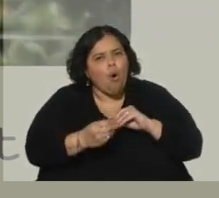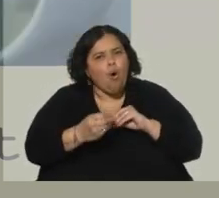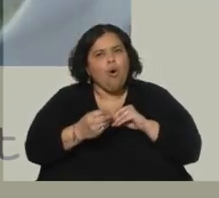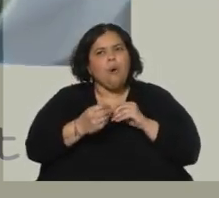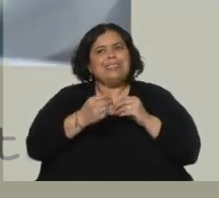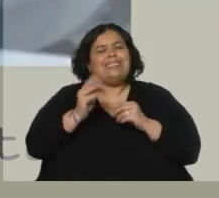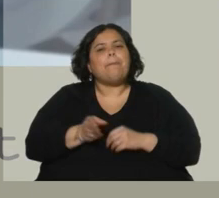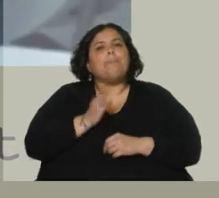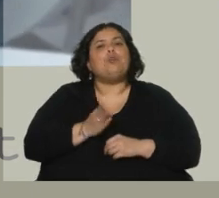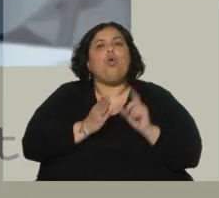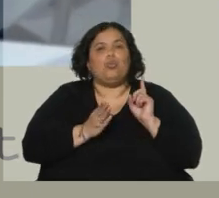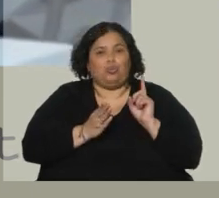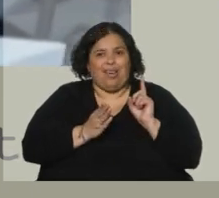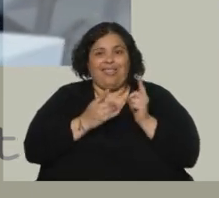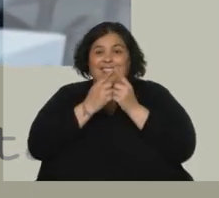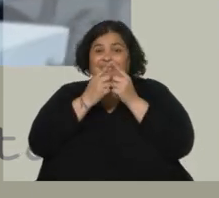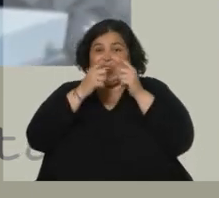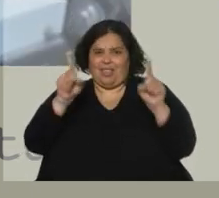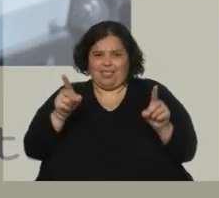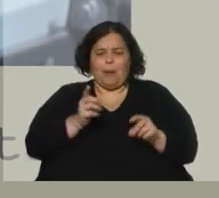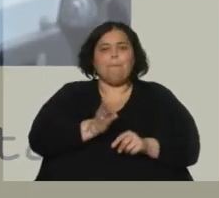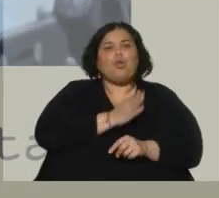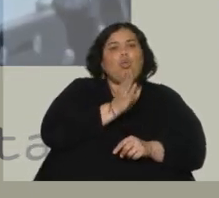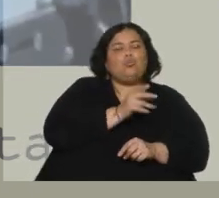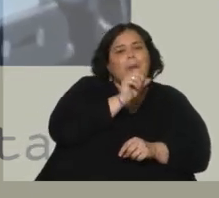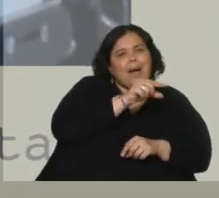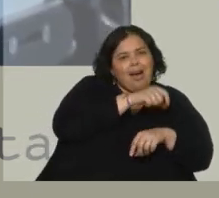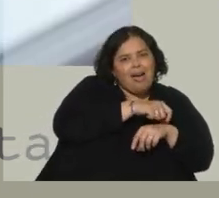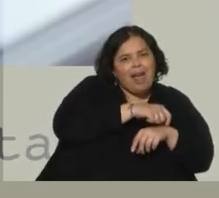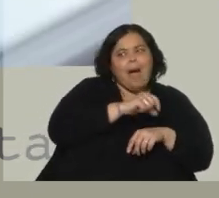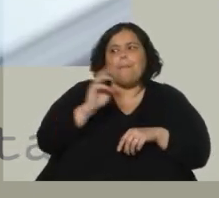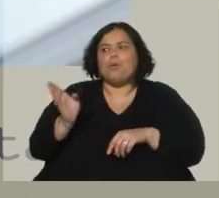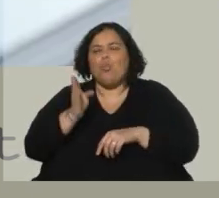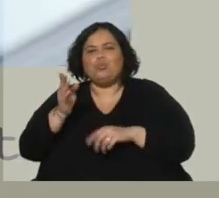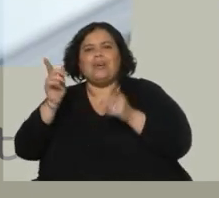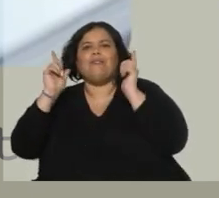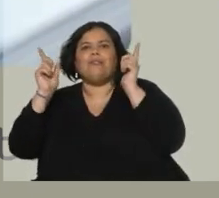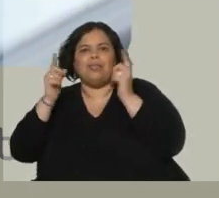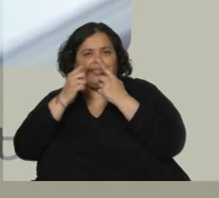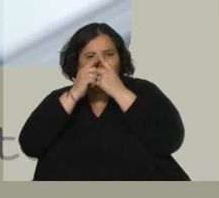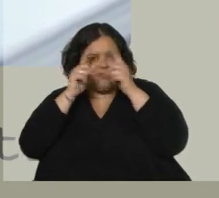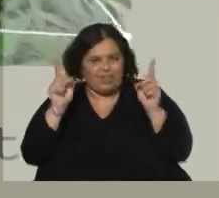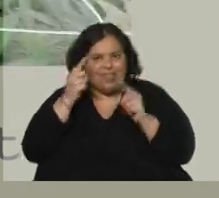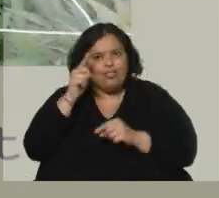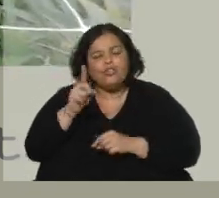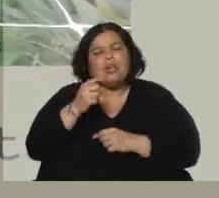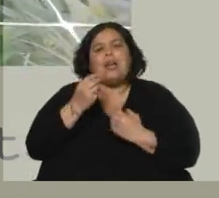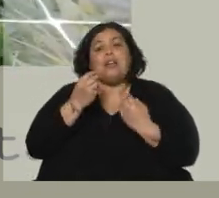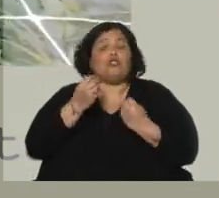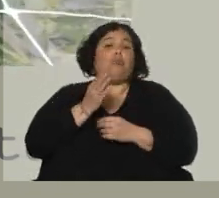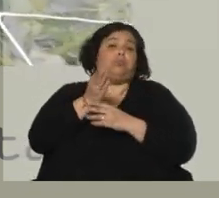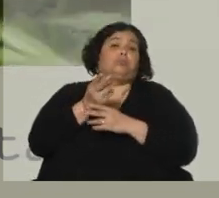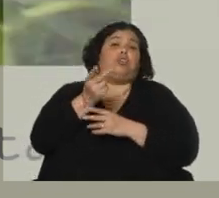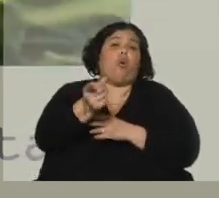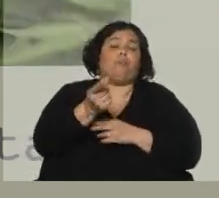produce ese producto lo que hace que sea un producto seguro para un paciente. Entonces, va a una farmacia o